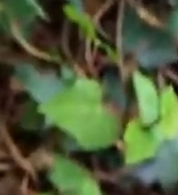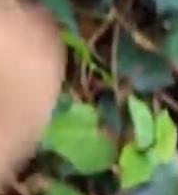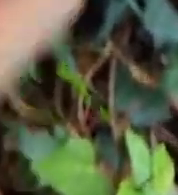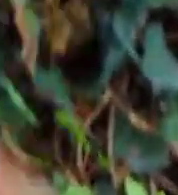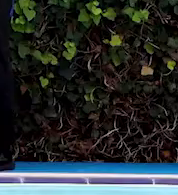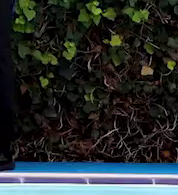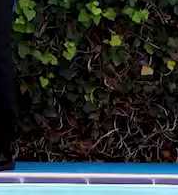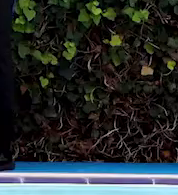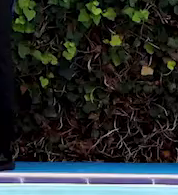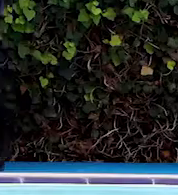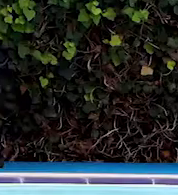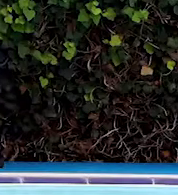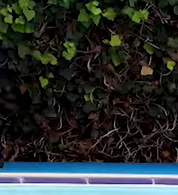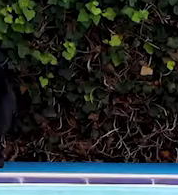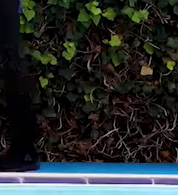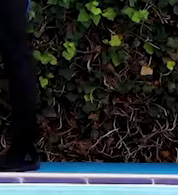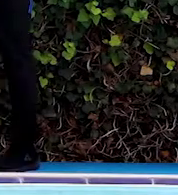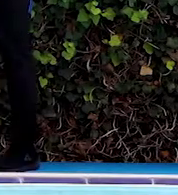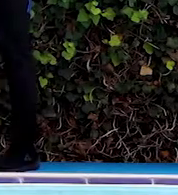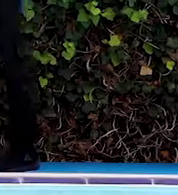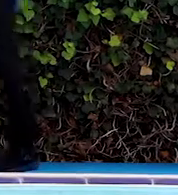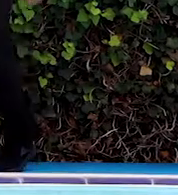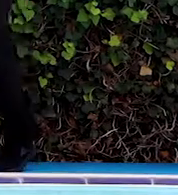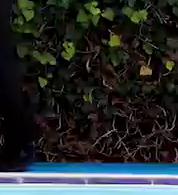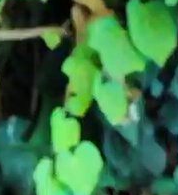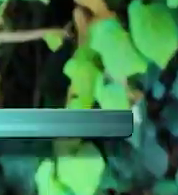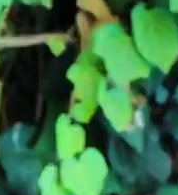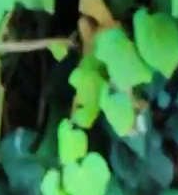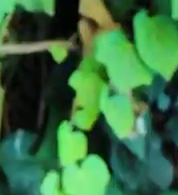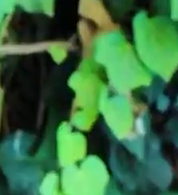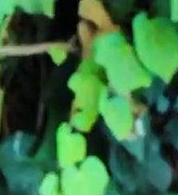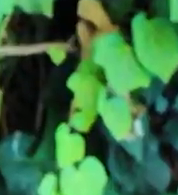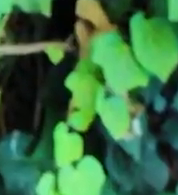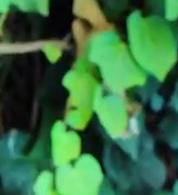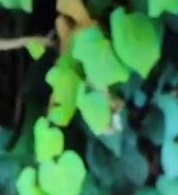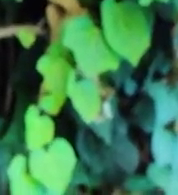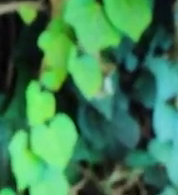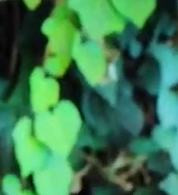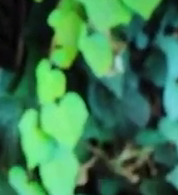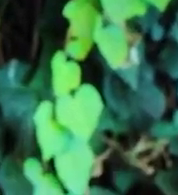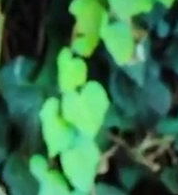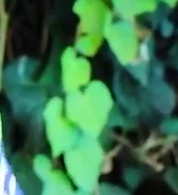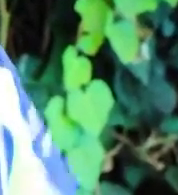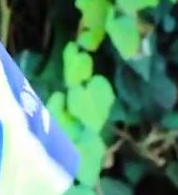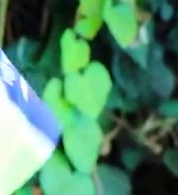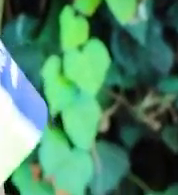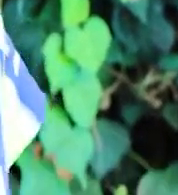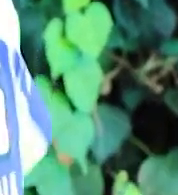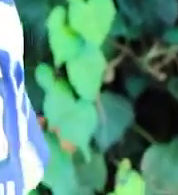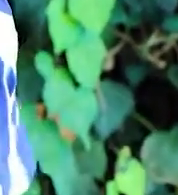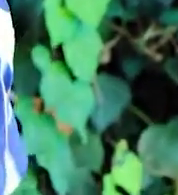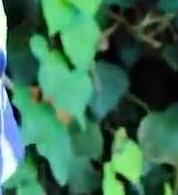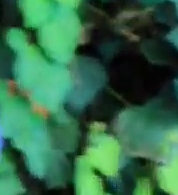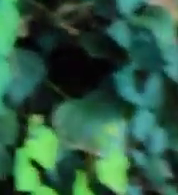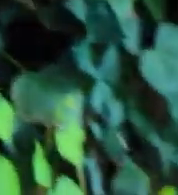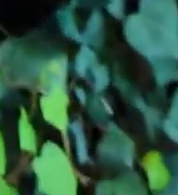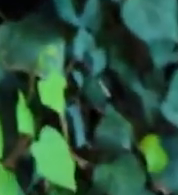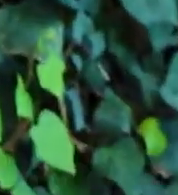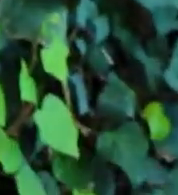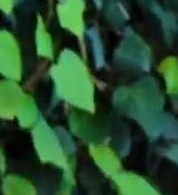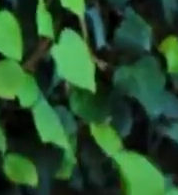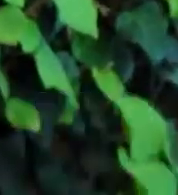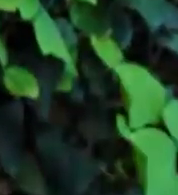Elevamos más las rodillas. Perfecto. Vamos a hacer la marcha. Lo ponemos en posición. De forma